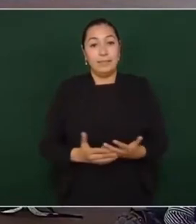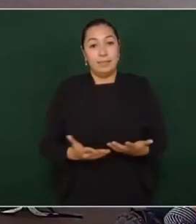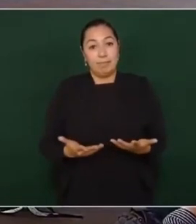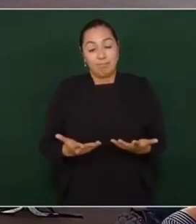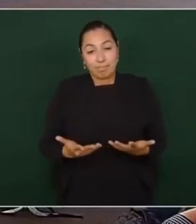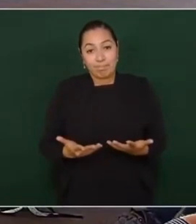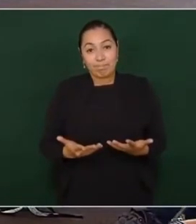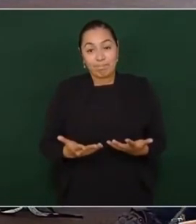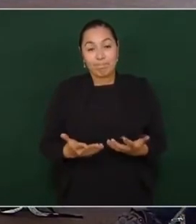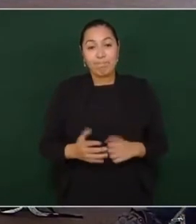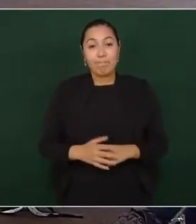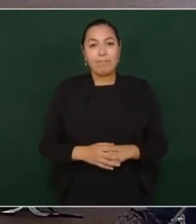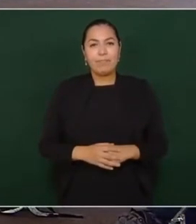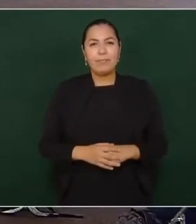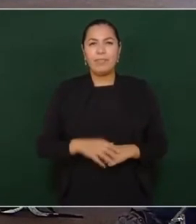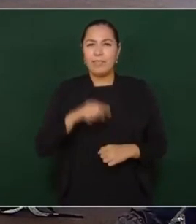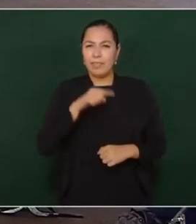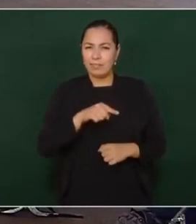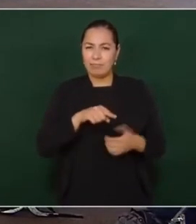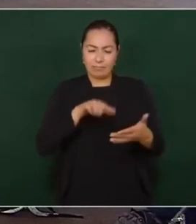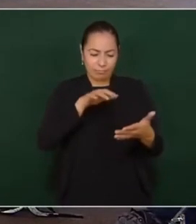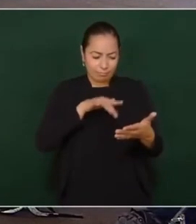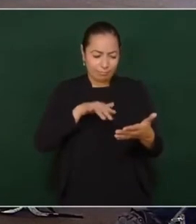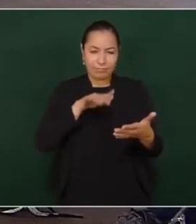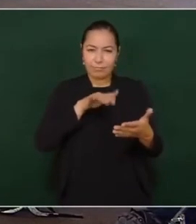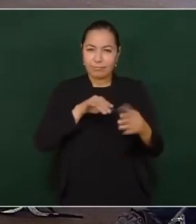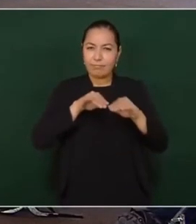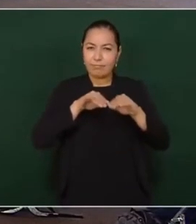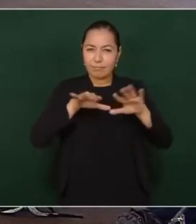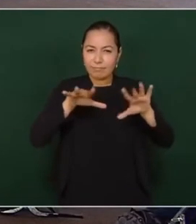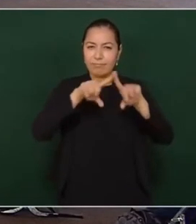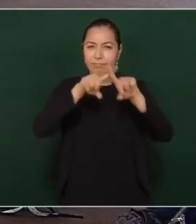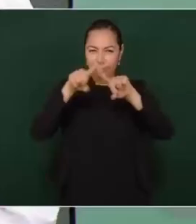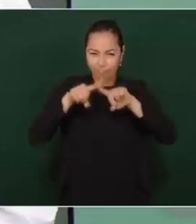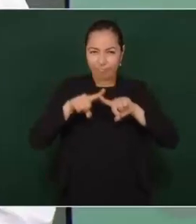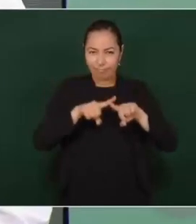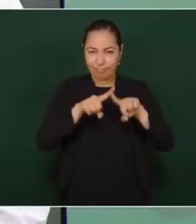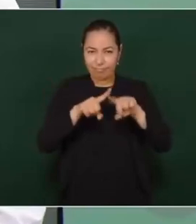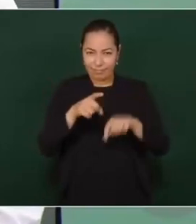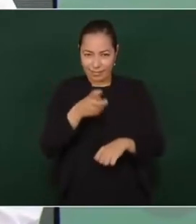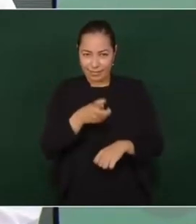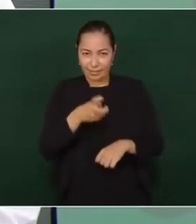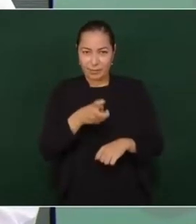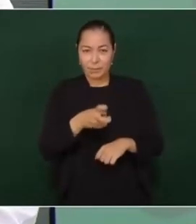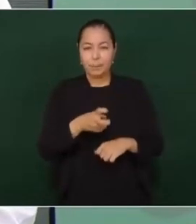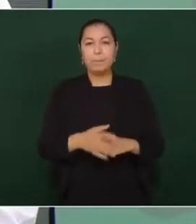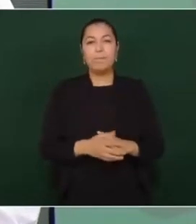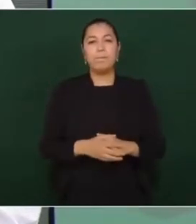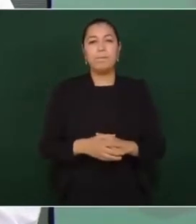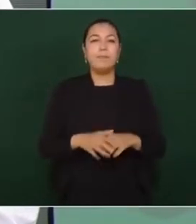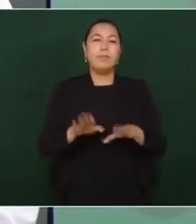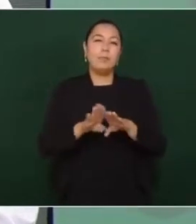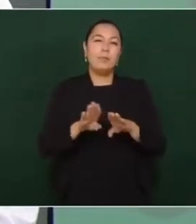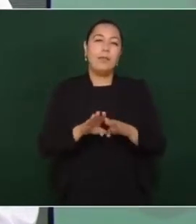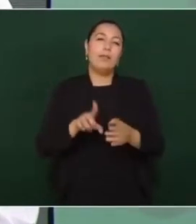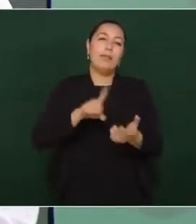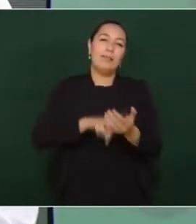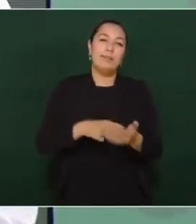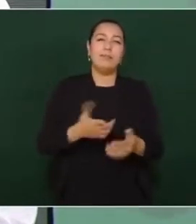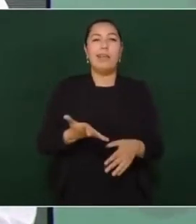La lectura de esto es el maltrato,